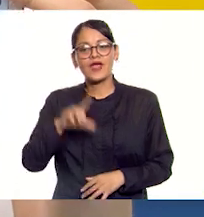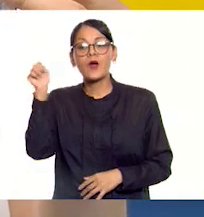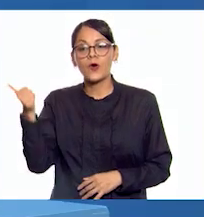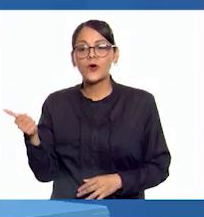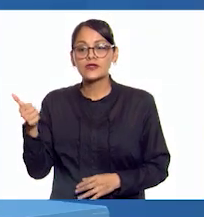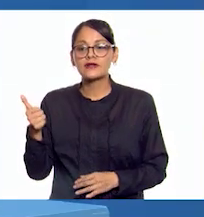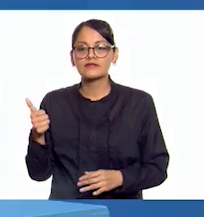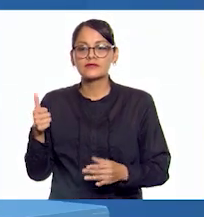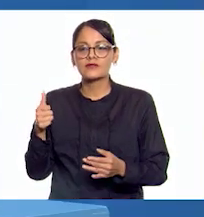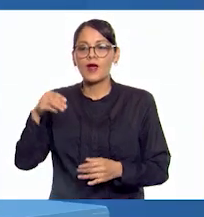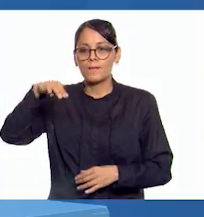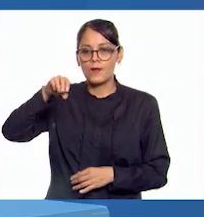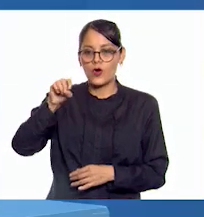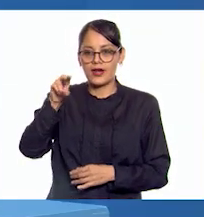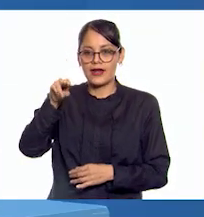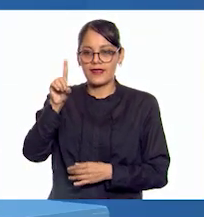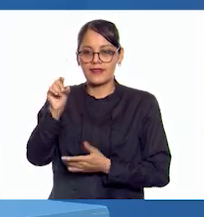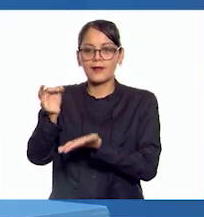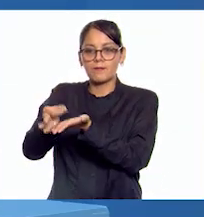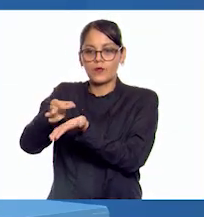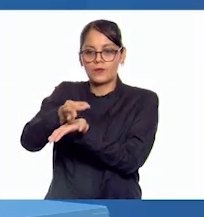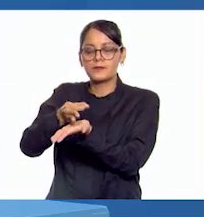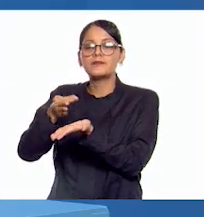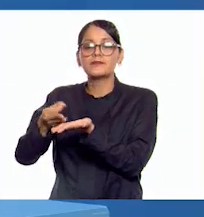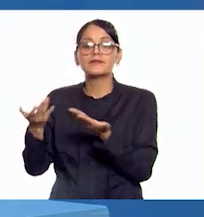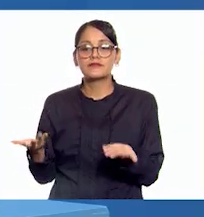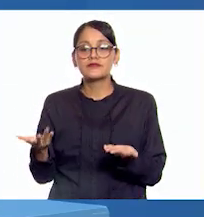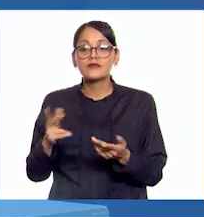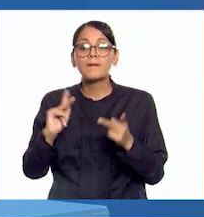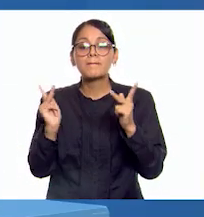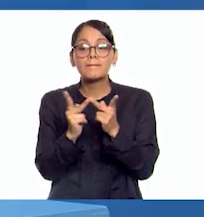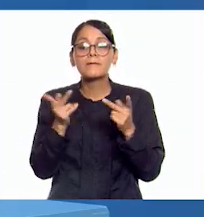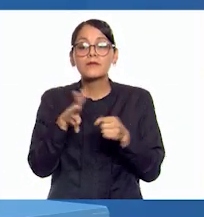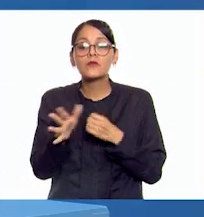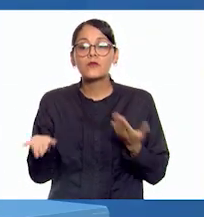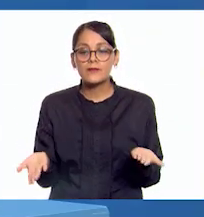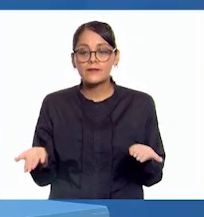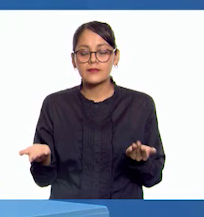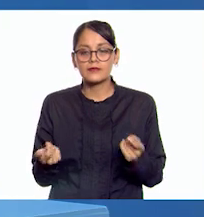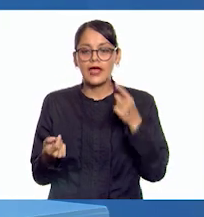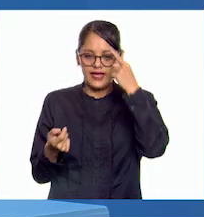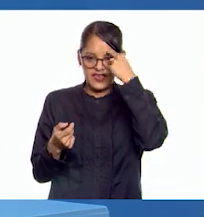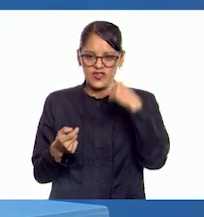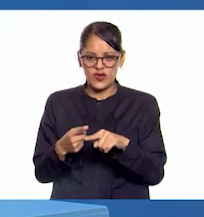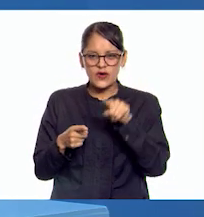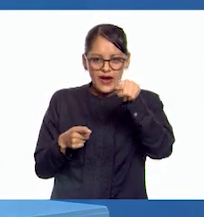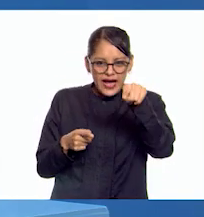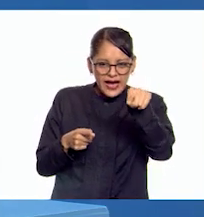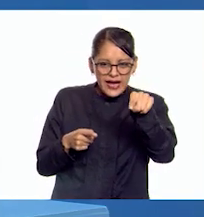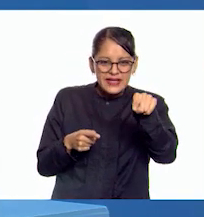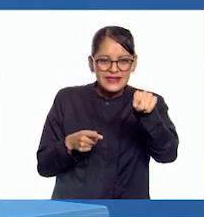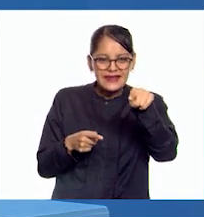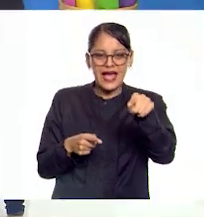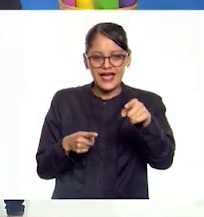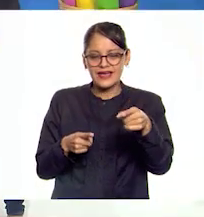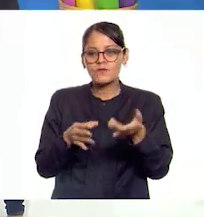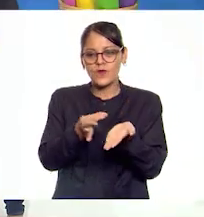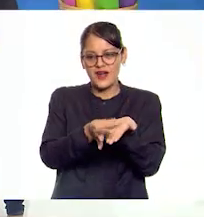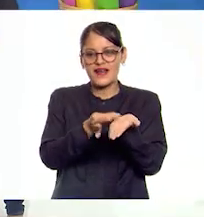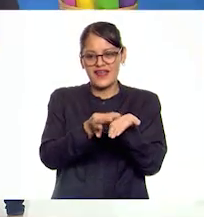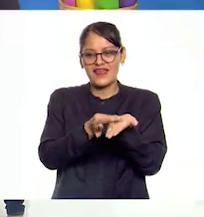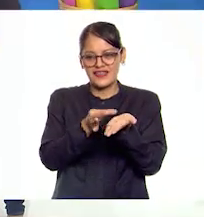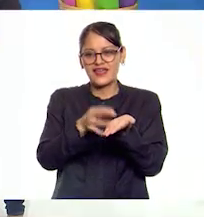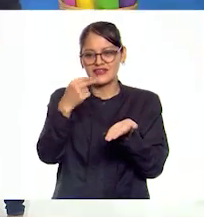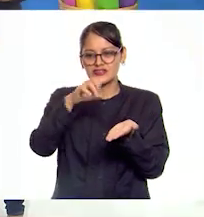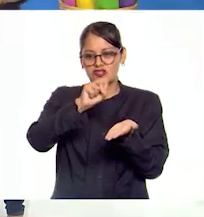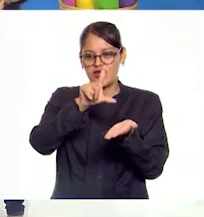sigue la moneda, busca el par de la moneda. ¿Cuál podría ser? Pues veo por allá lo que creo que es un sólidos bizancio, así que me